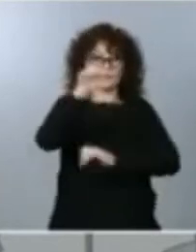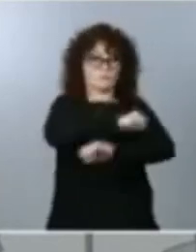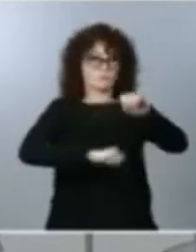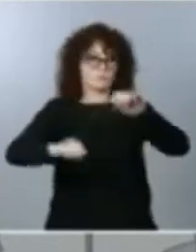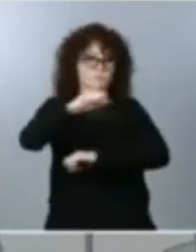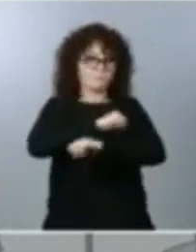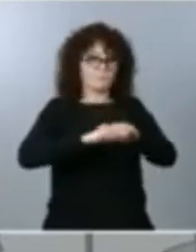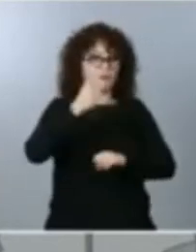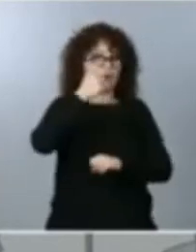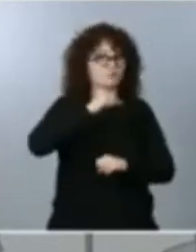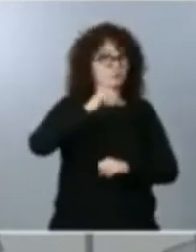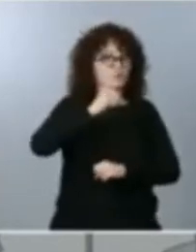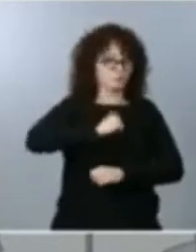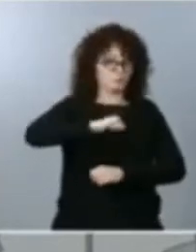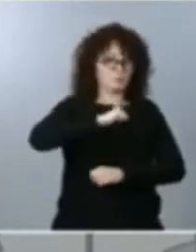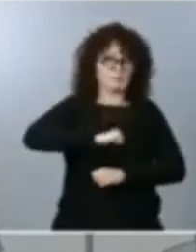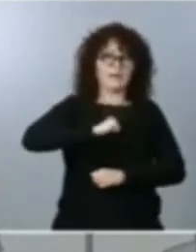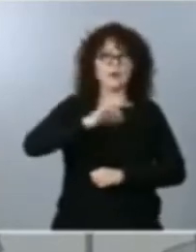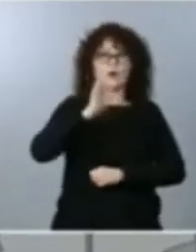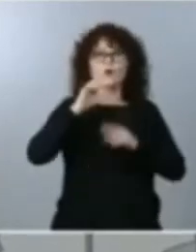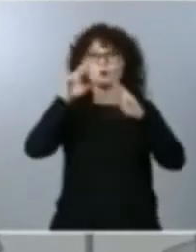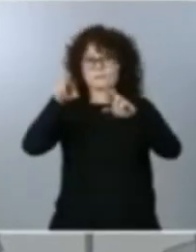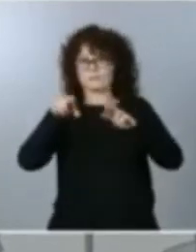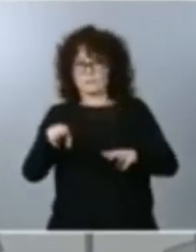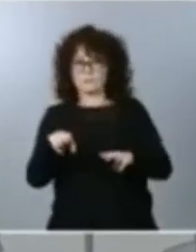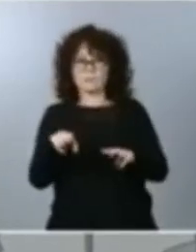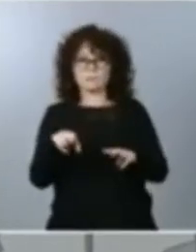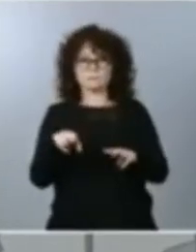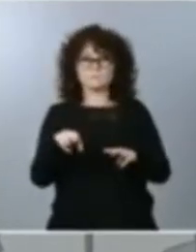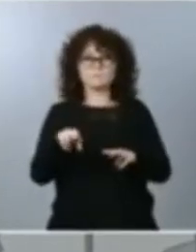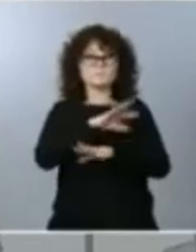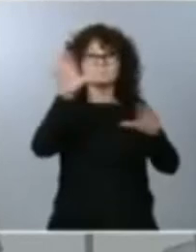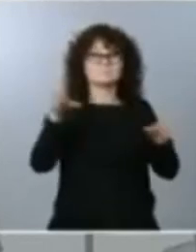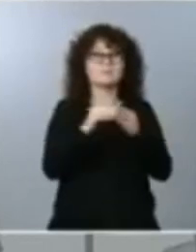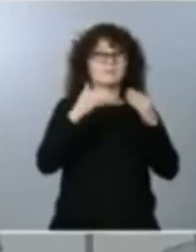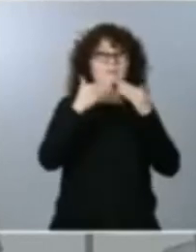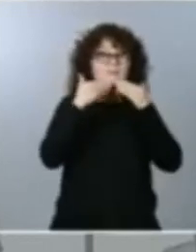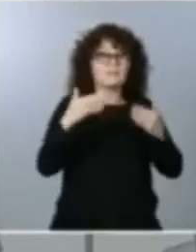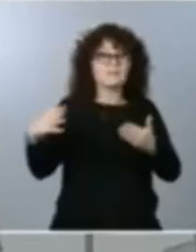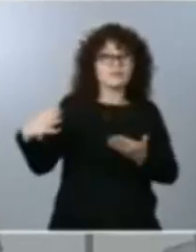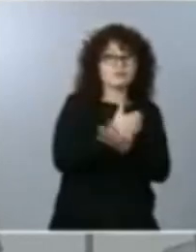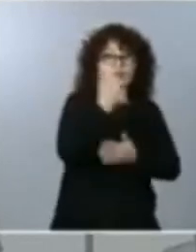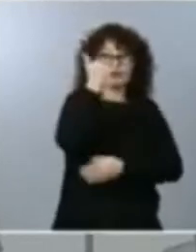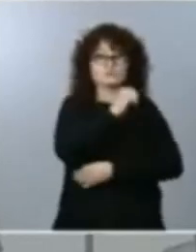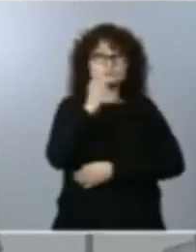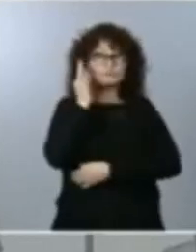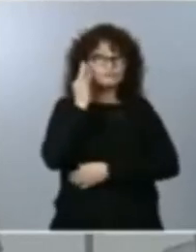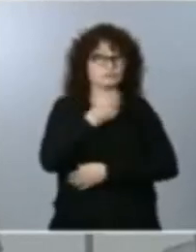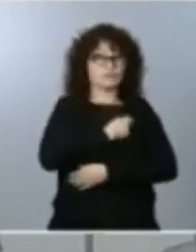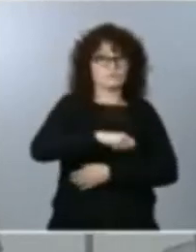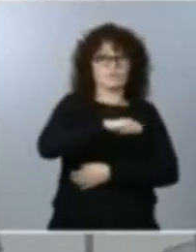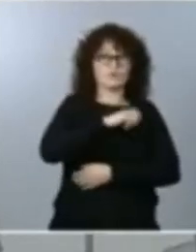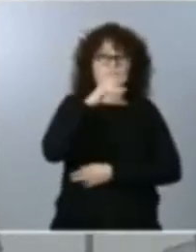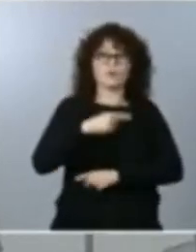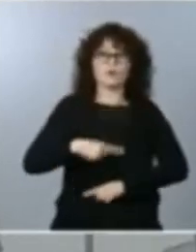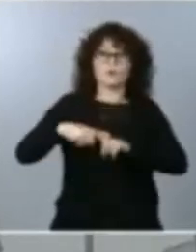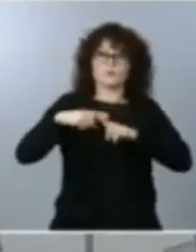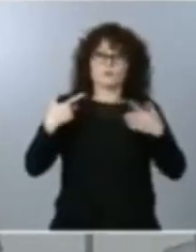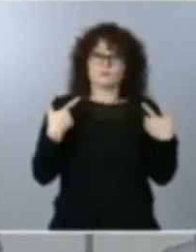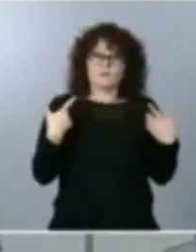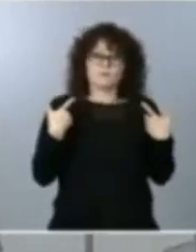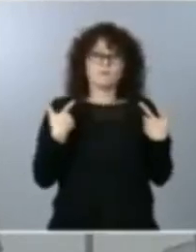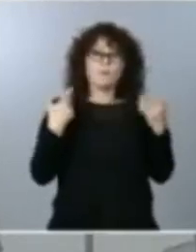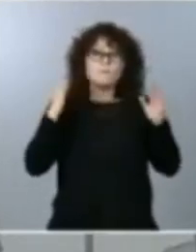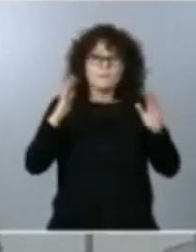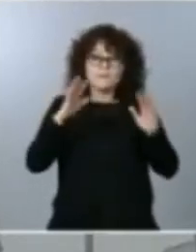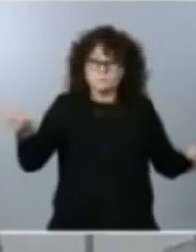o residencias. En definitiva, no puedo dar las gracias a todos los españoles y españolas por el sacrificio, pero gracias, verdad, gracias por